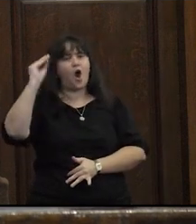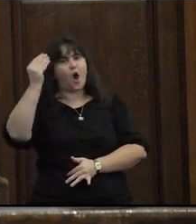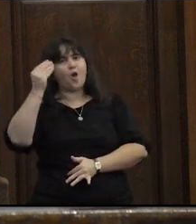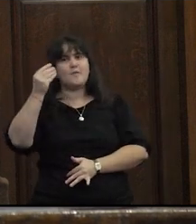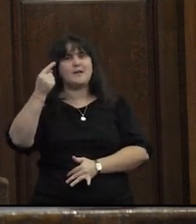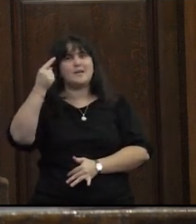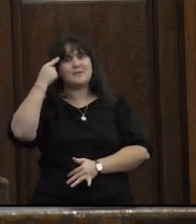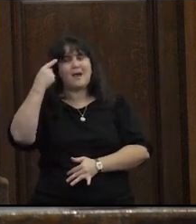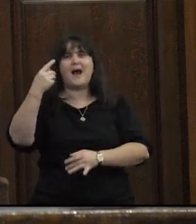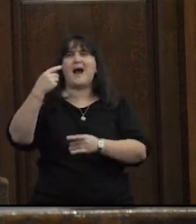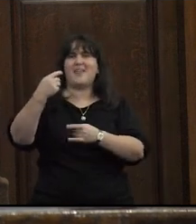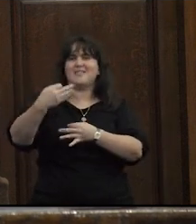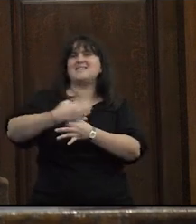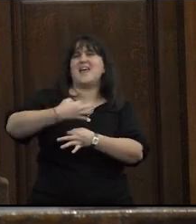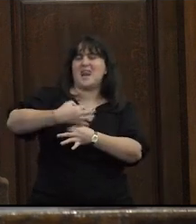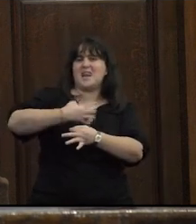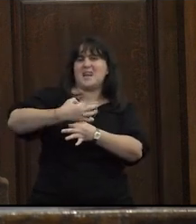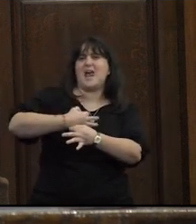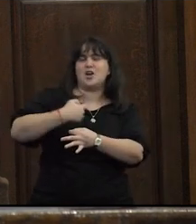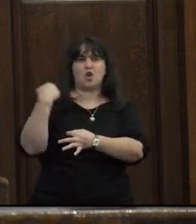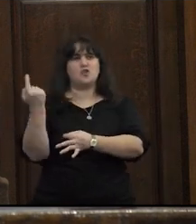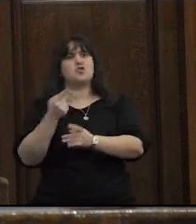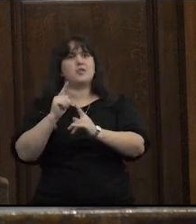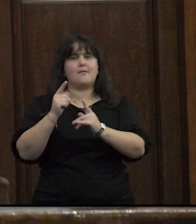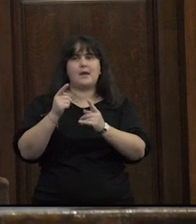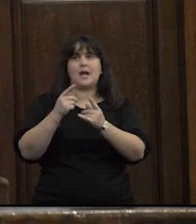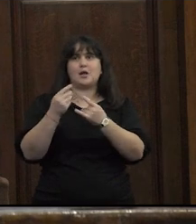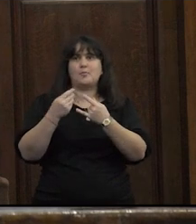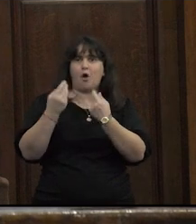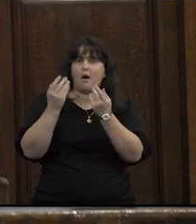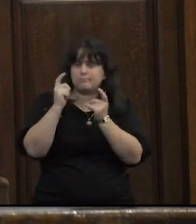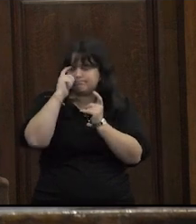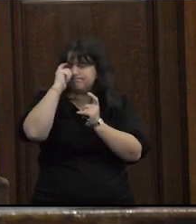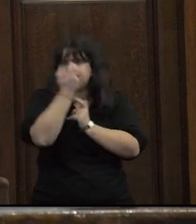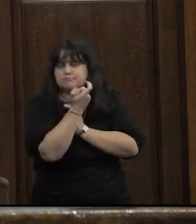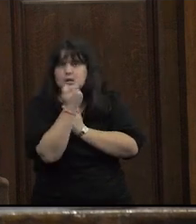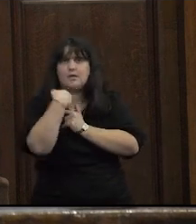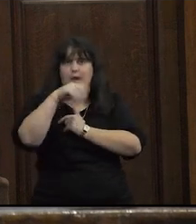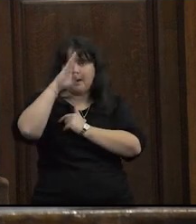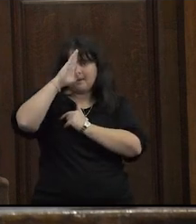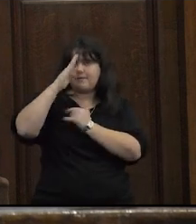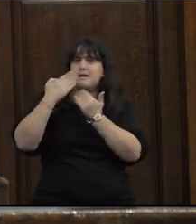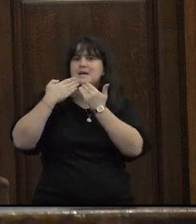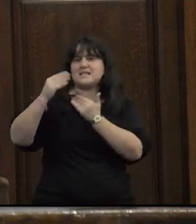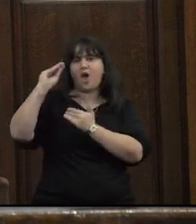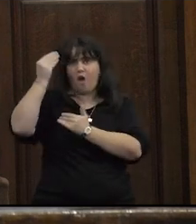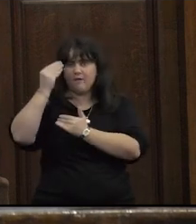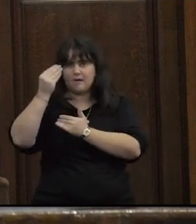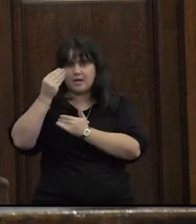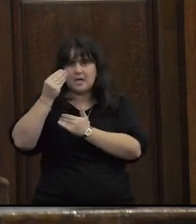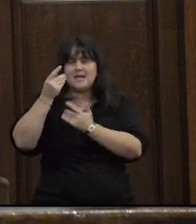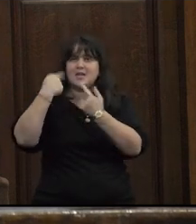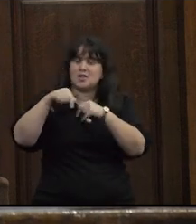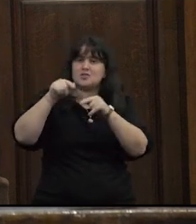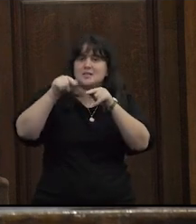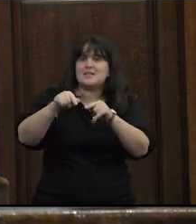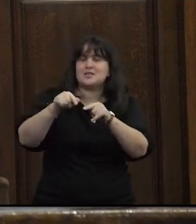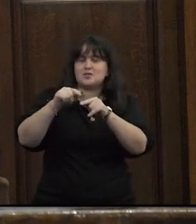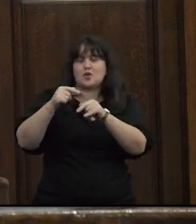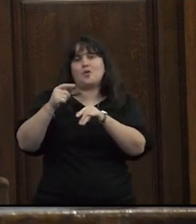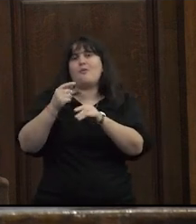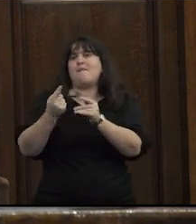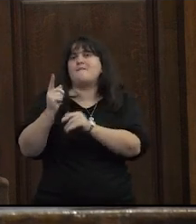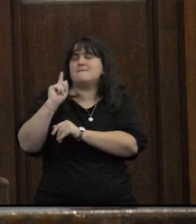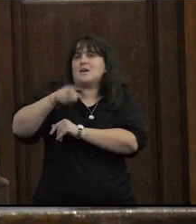jóvenes nos tienen que enseñar nosotros nos tenemos que deconstruir y tenemos que aprender de los jóvenes con lo cual están construyendo un nuevo